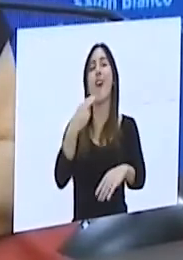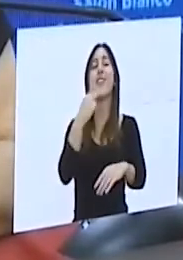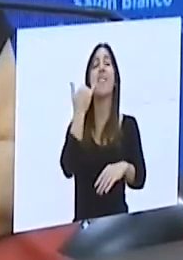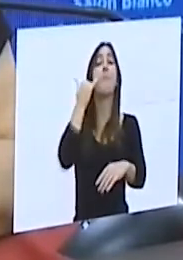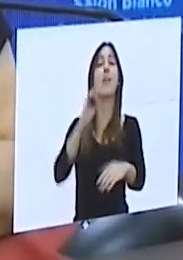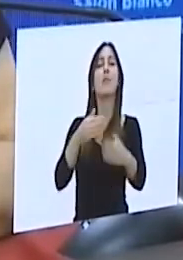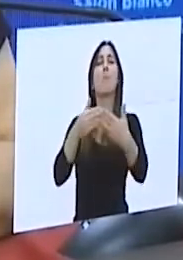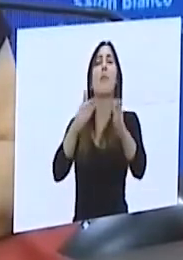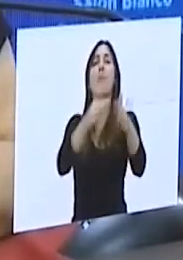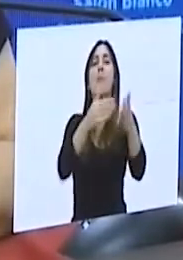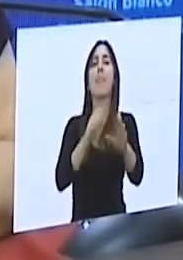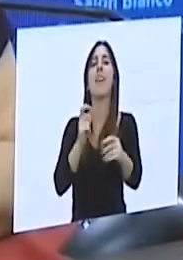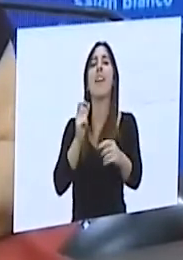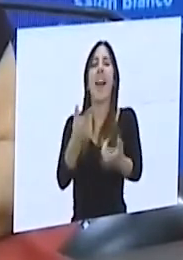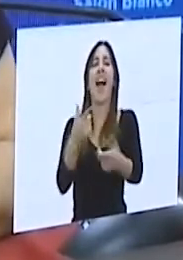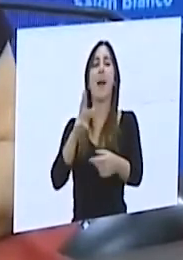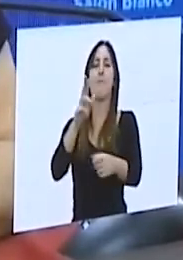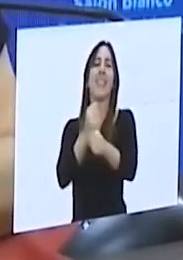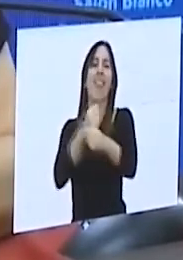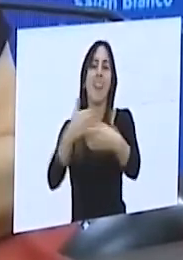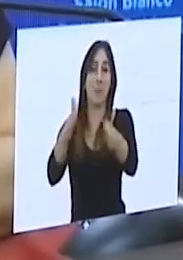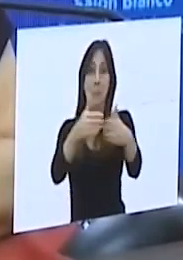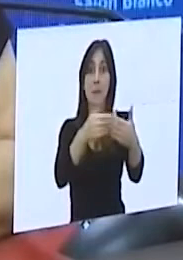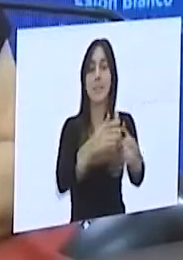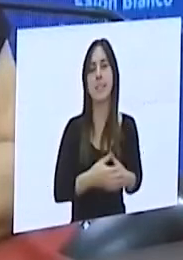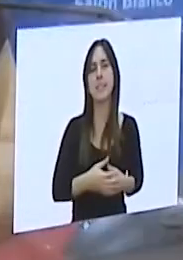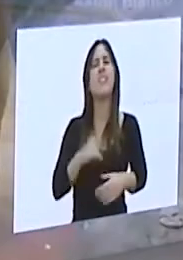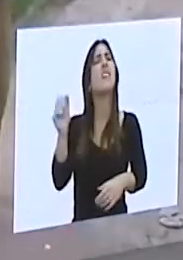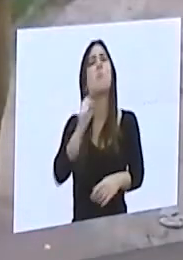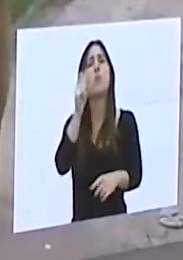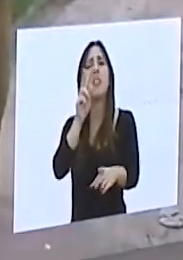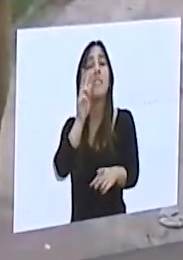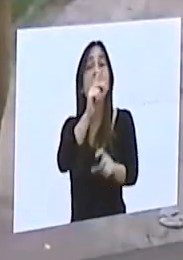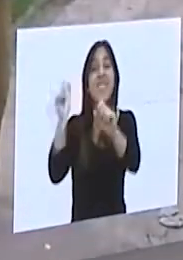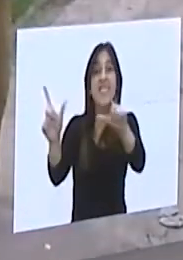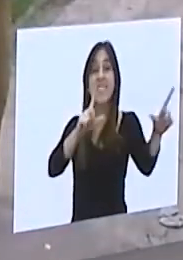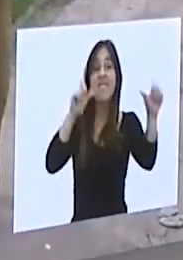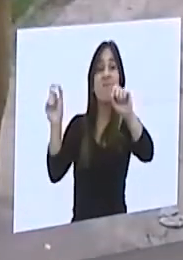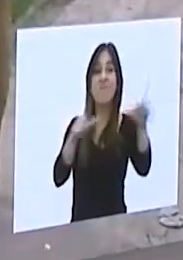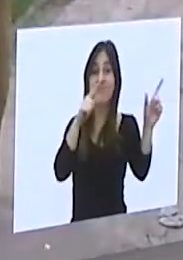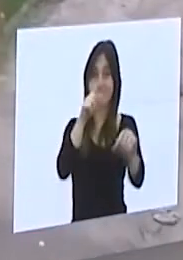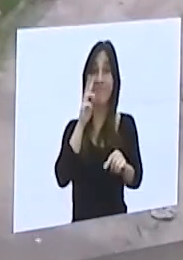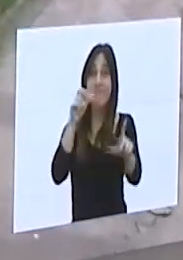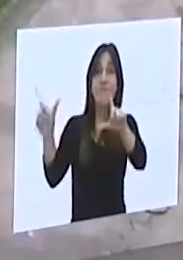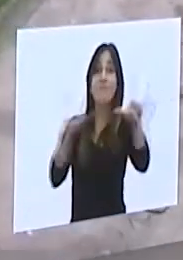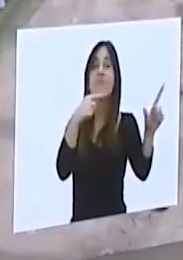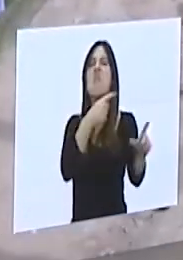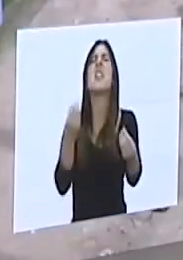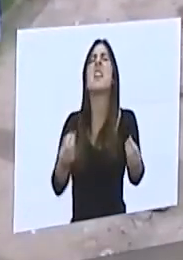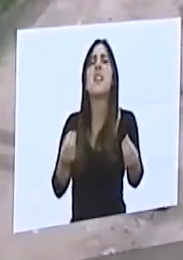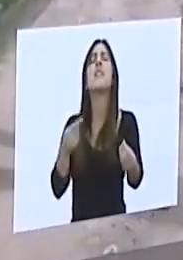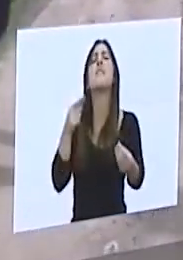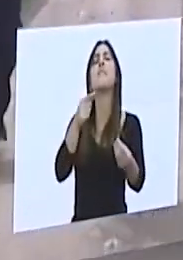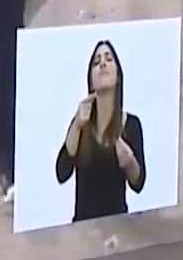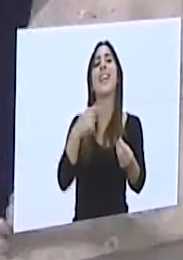de semana, después de evaluar el comportamiento social, por eso es tan importante que mantengamos el aislamiento, que seamos respetuosos, que